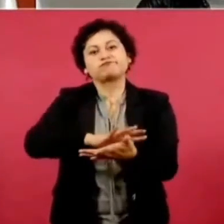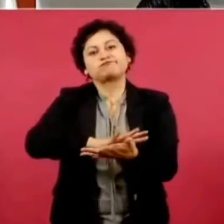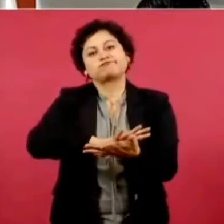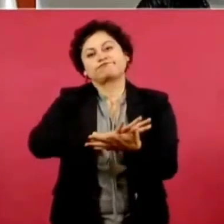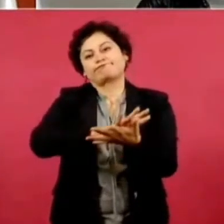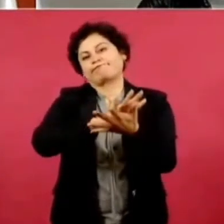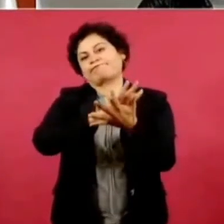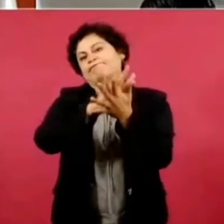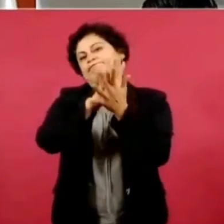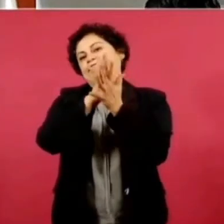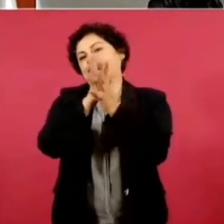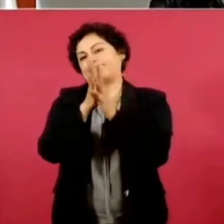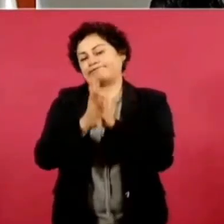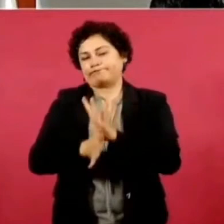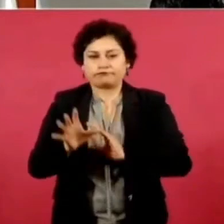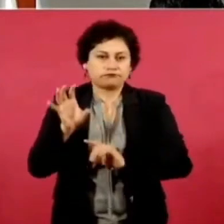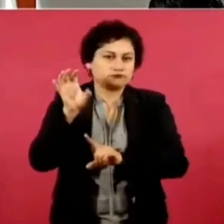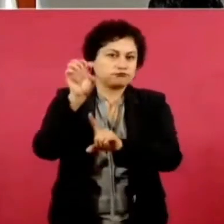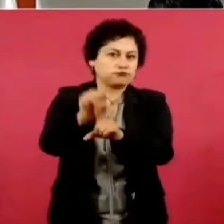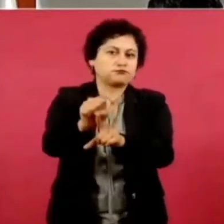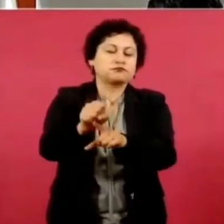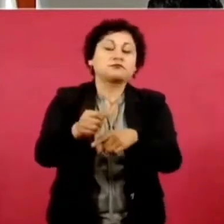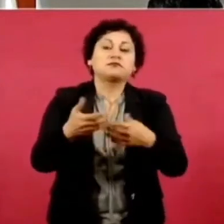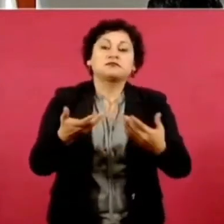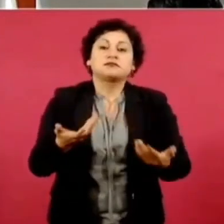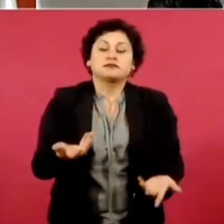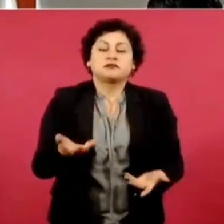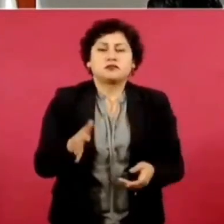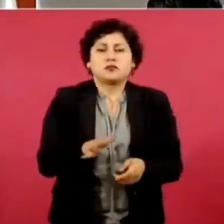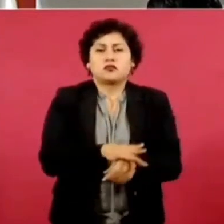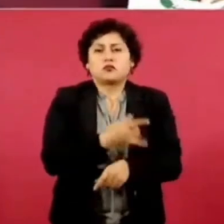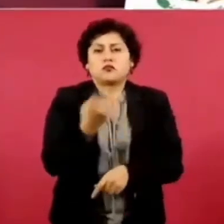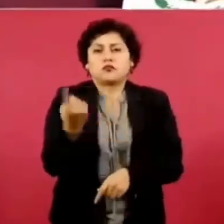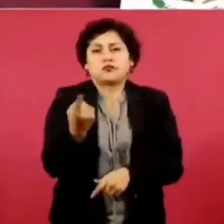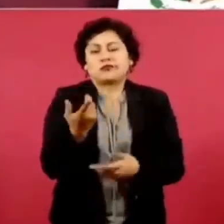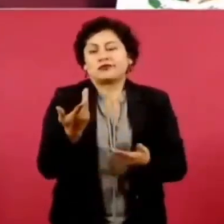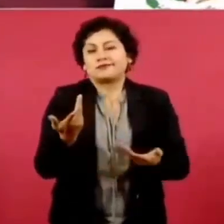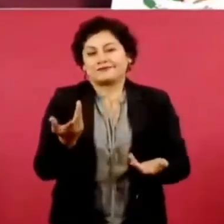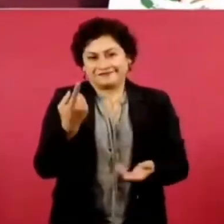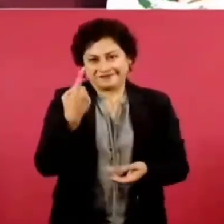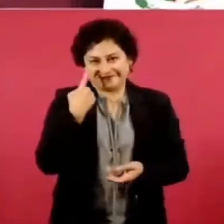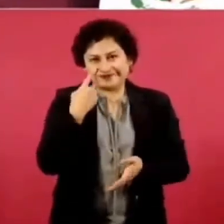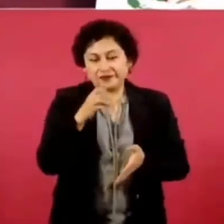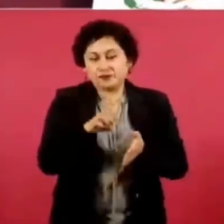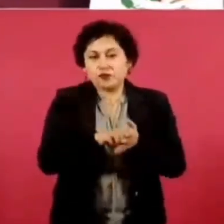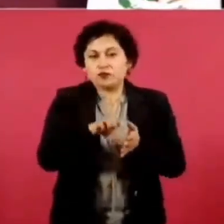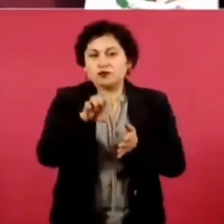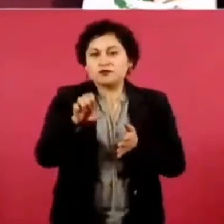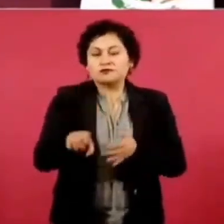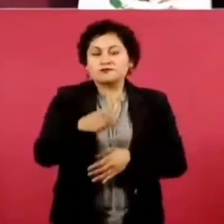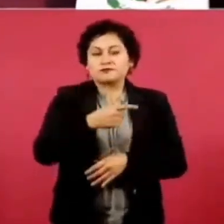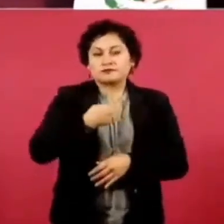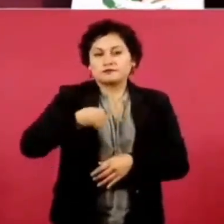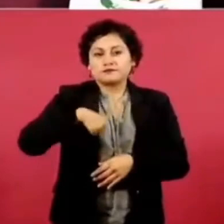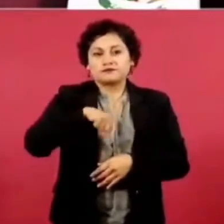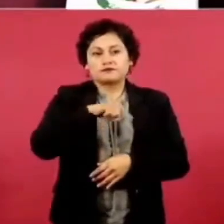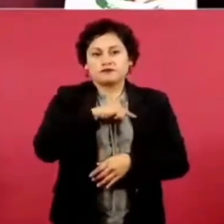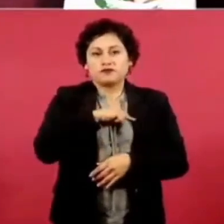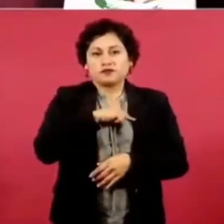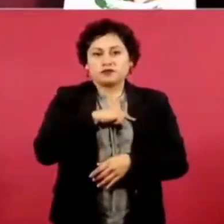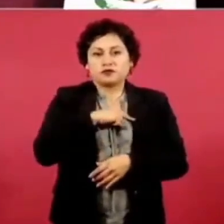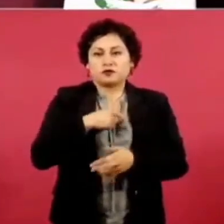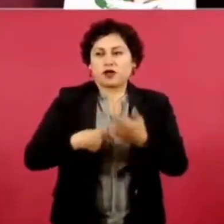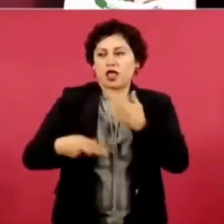porque también no podemos caer en lo que sucedía antes.